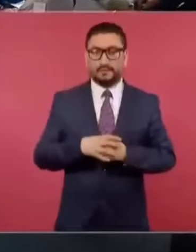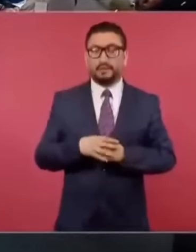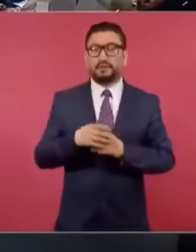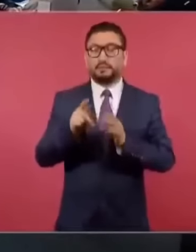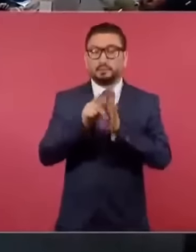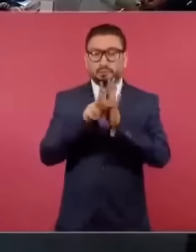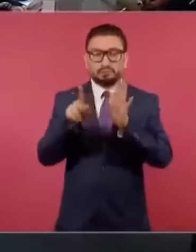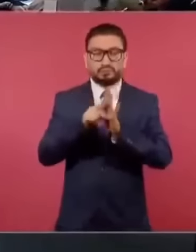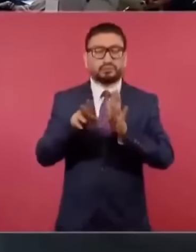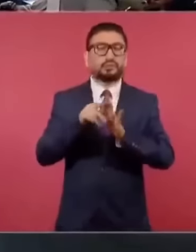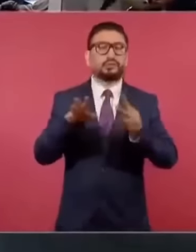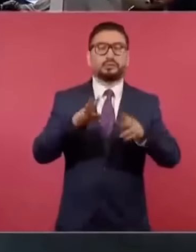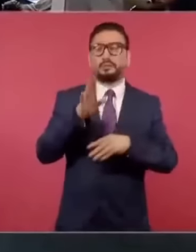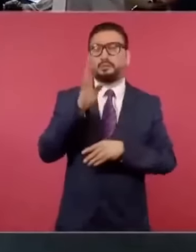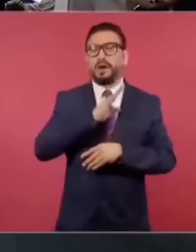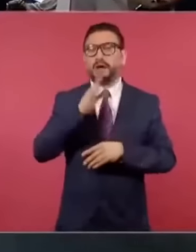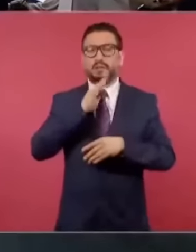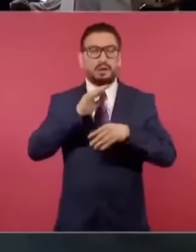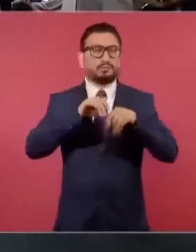periodismo.